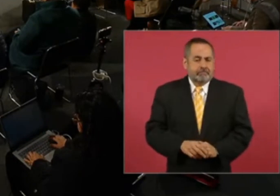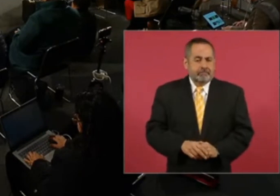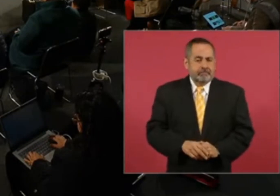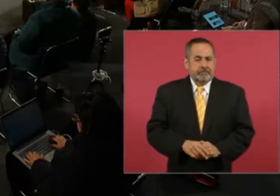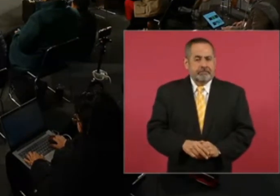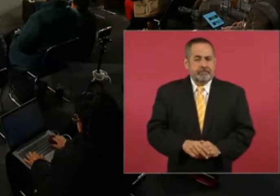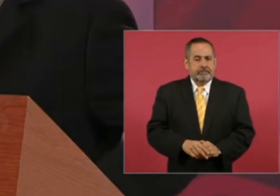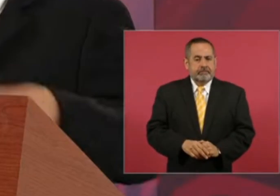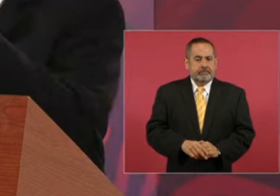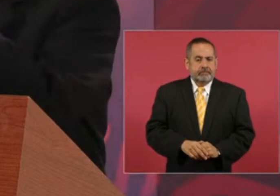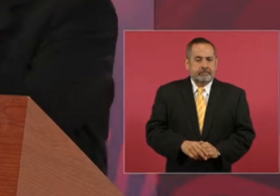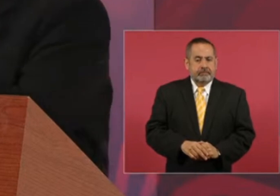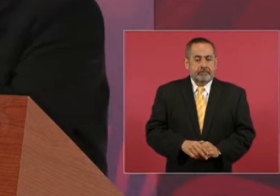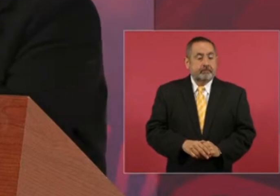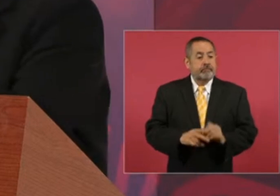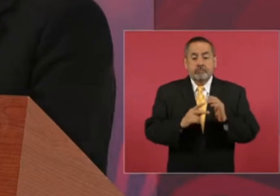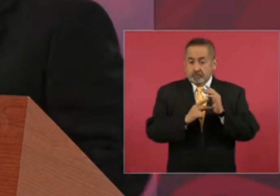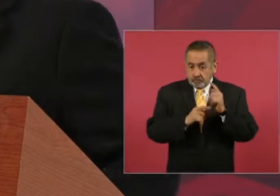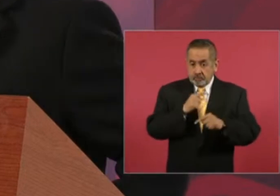y regresa